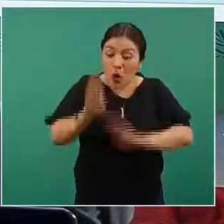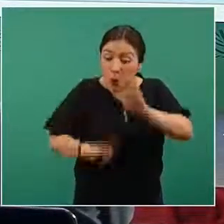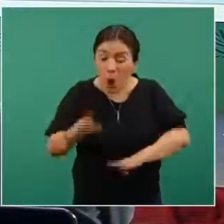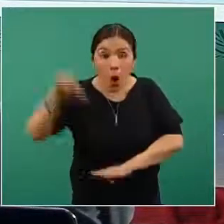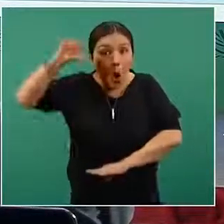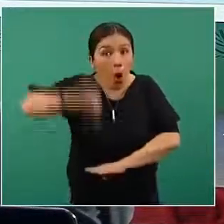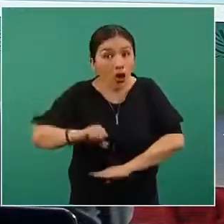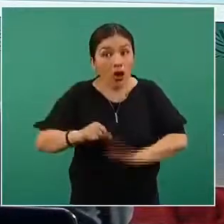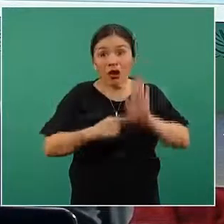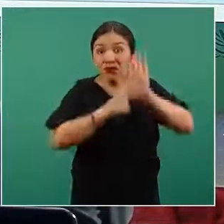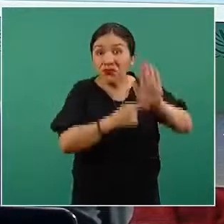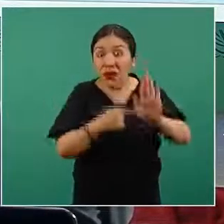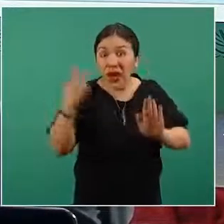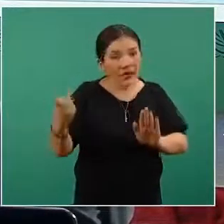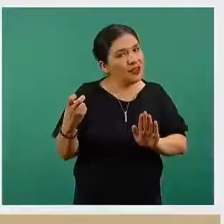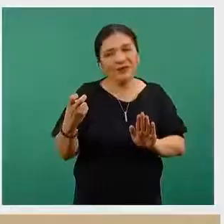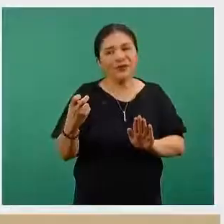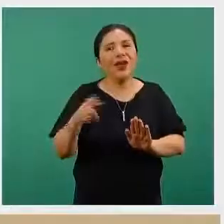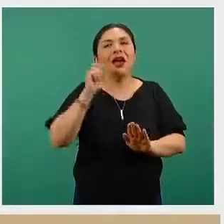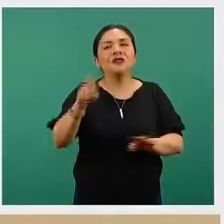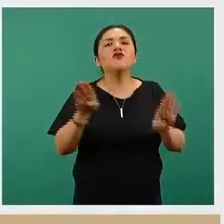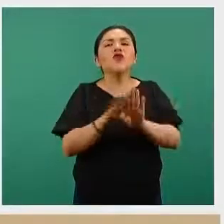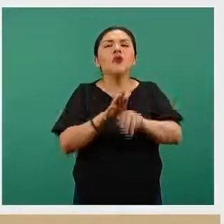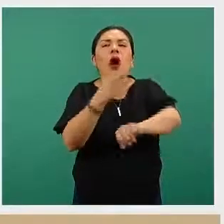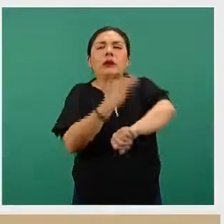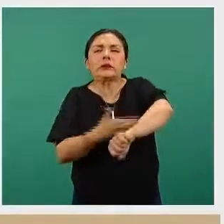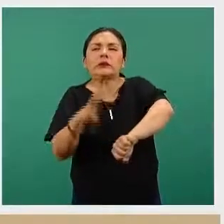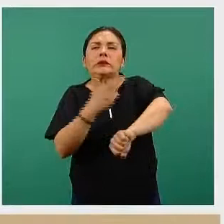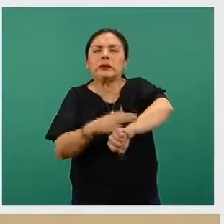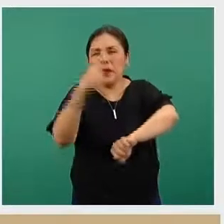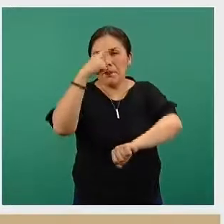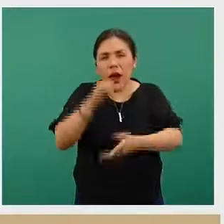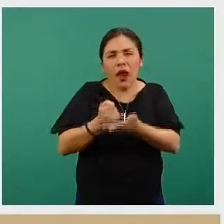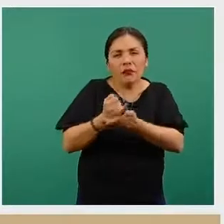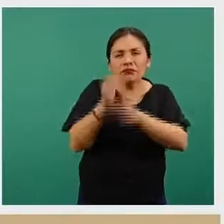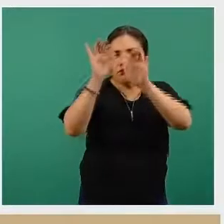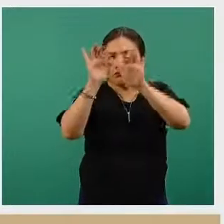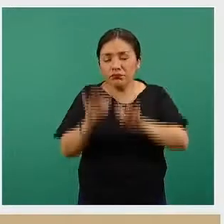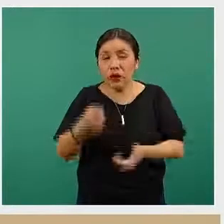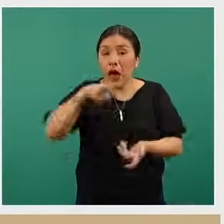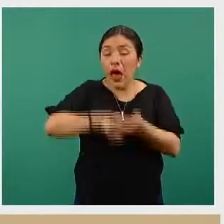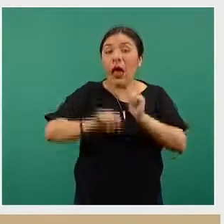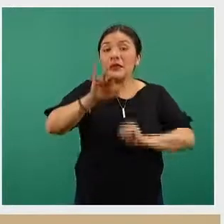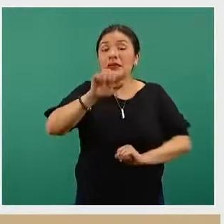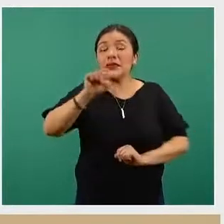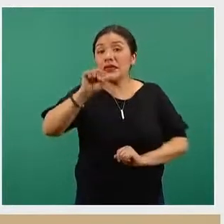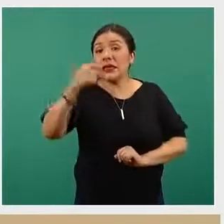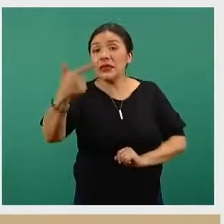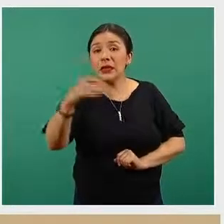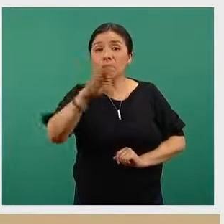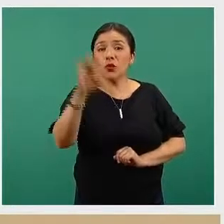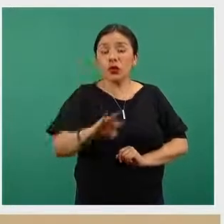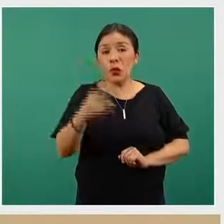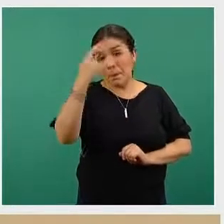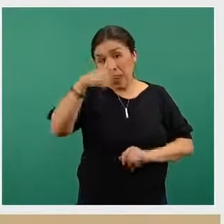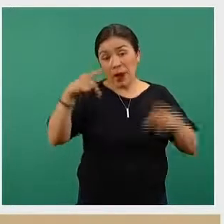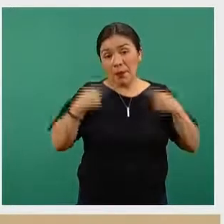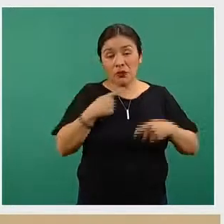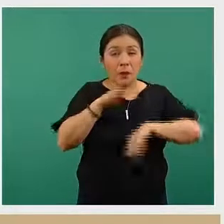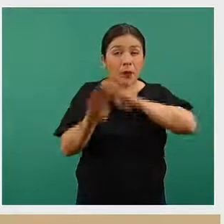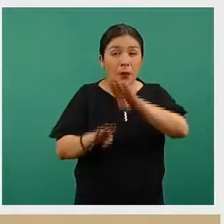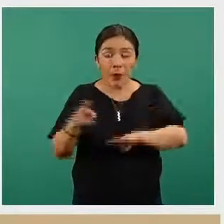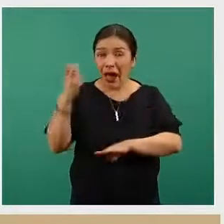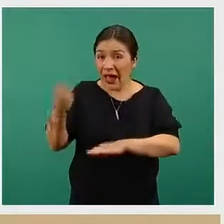Estas defunciones son justo parte del proceso de la dictaminación y el 67 por ciento de las defunciones que se sumaron